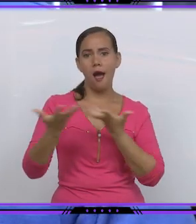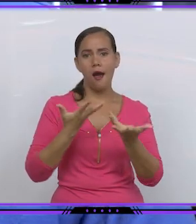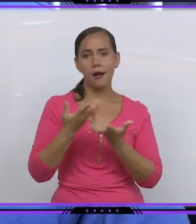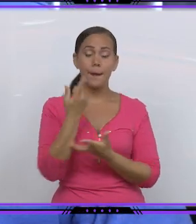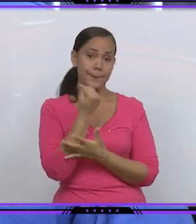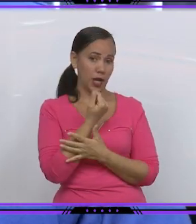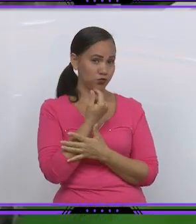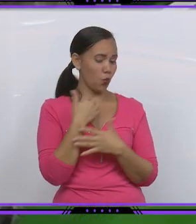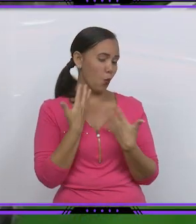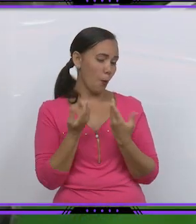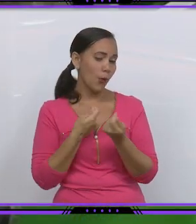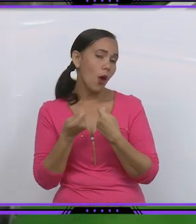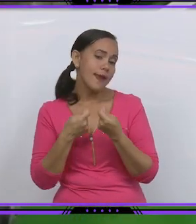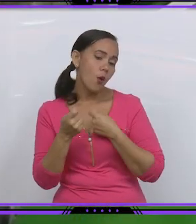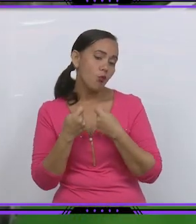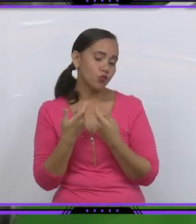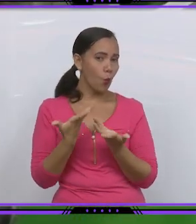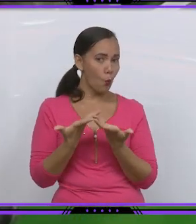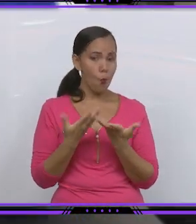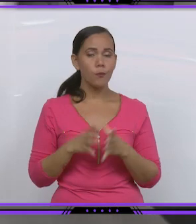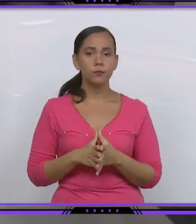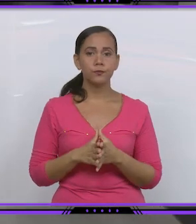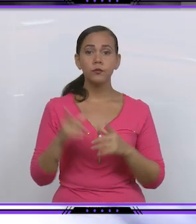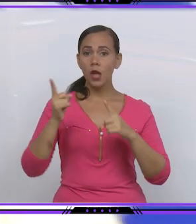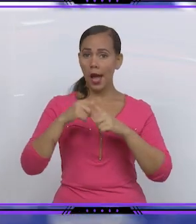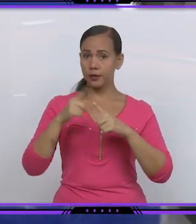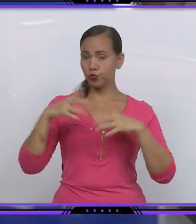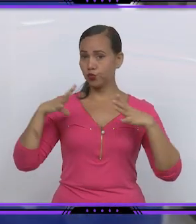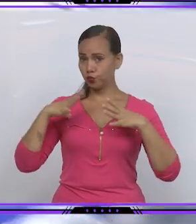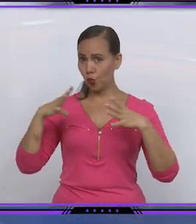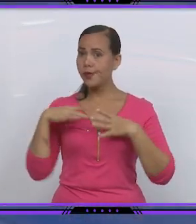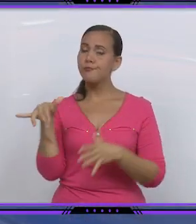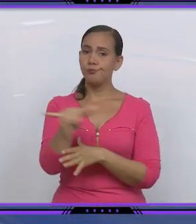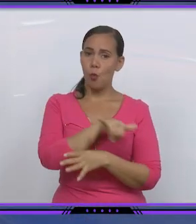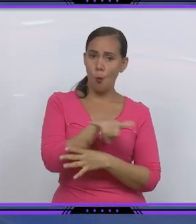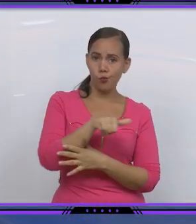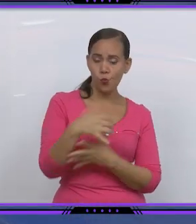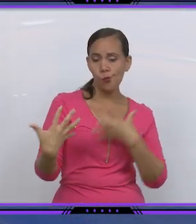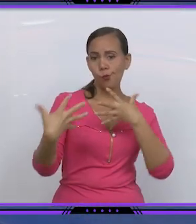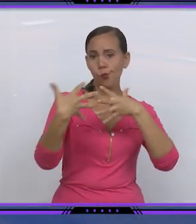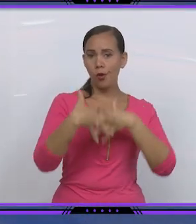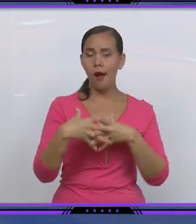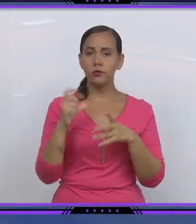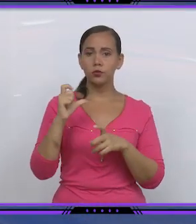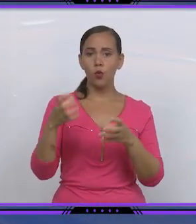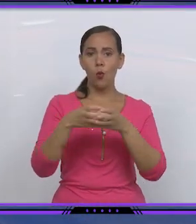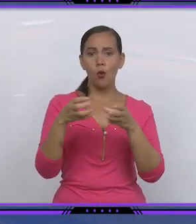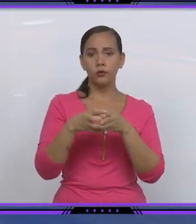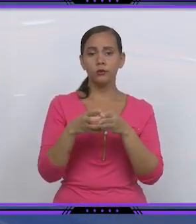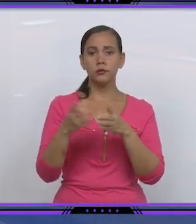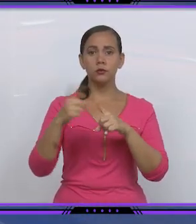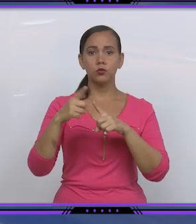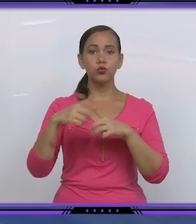o sea, en el mercado. La alianza con el turismo también ha asegurado la deseada estabilidad productiva del colectivo. Con el turismo está